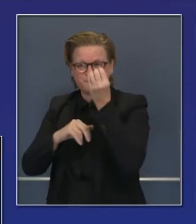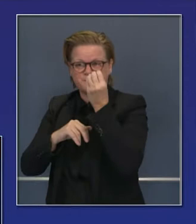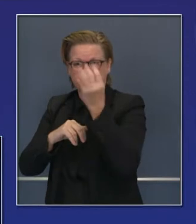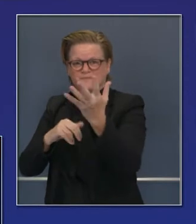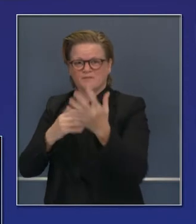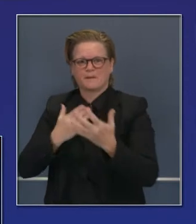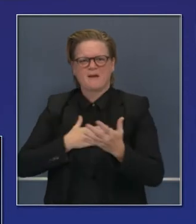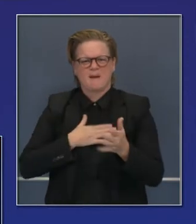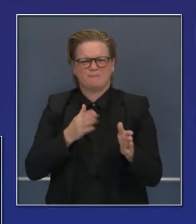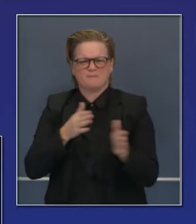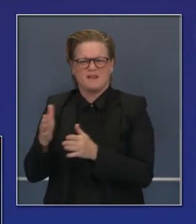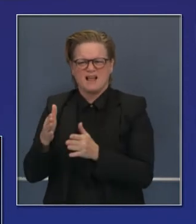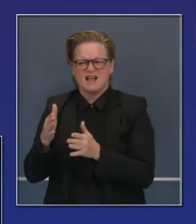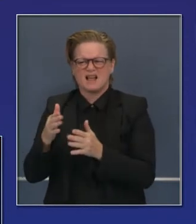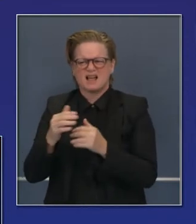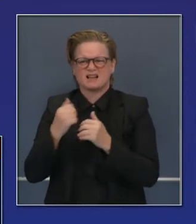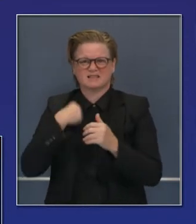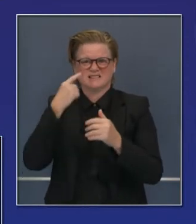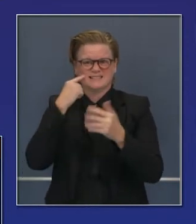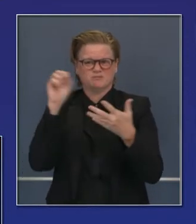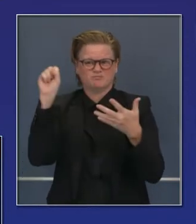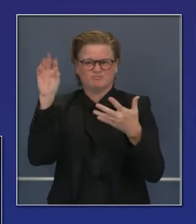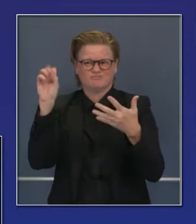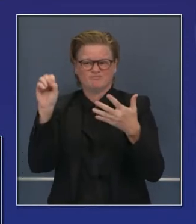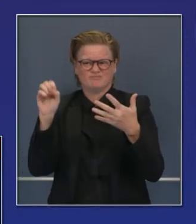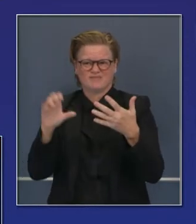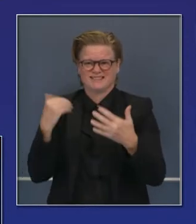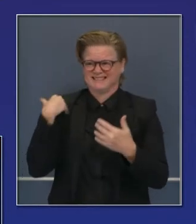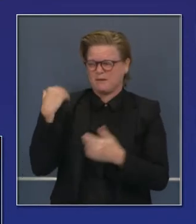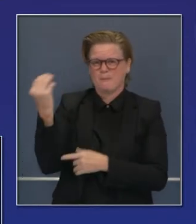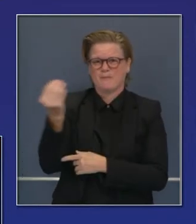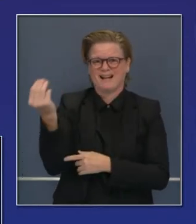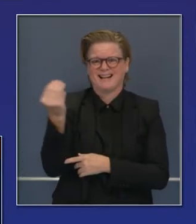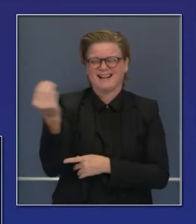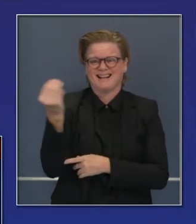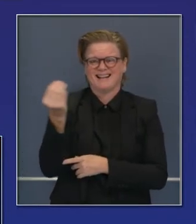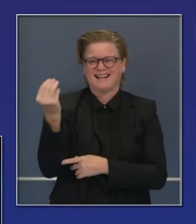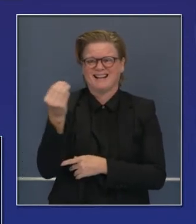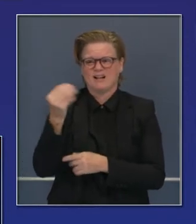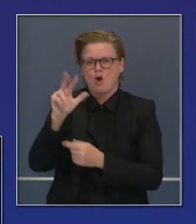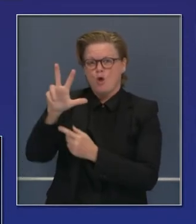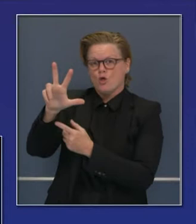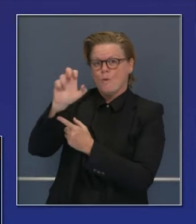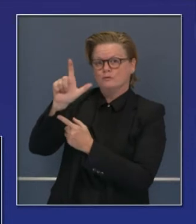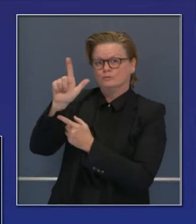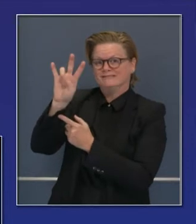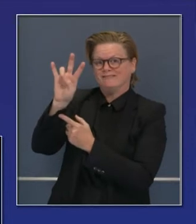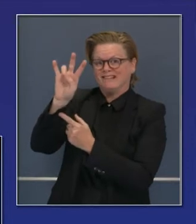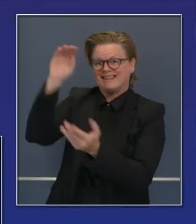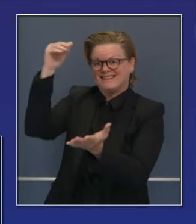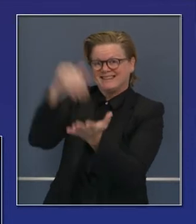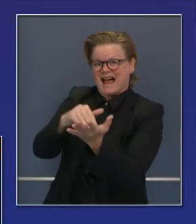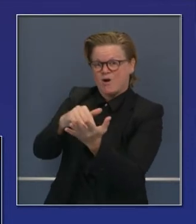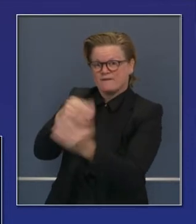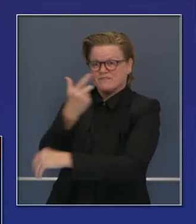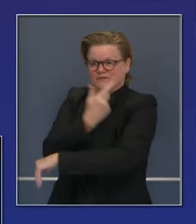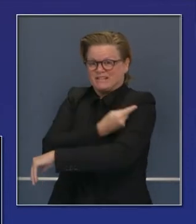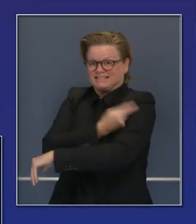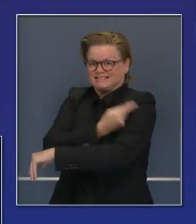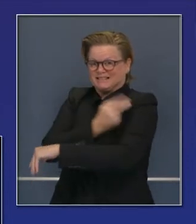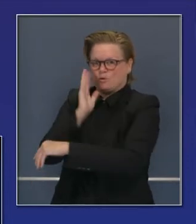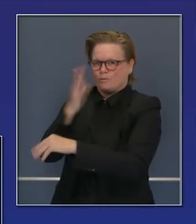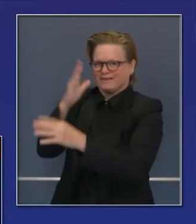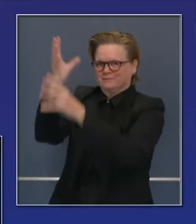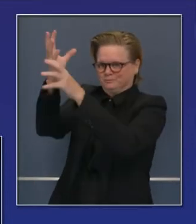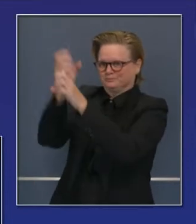quiero traer las últimas noticias sobre el plan. El lunes mencioné que tenemos 327 mil dosis de la vacuna que